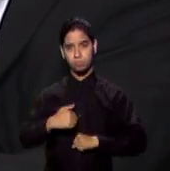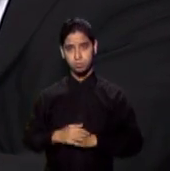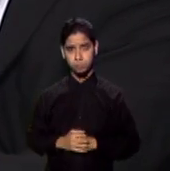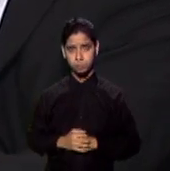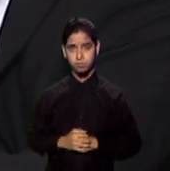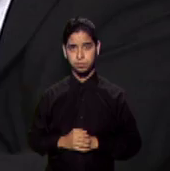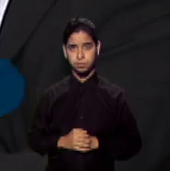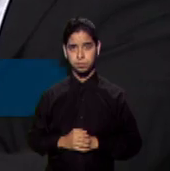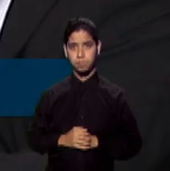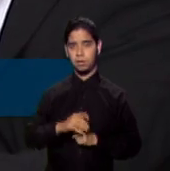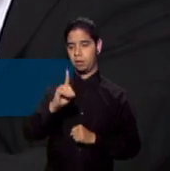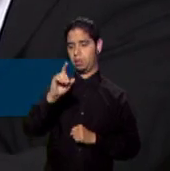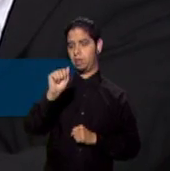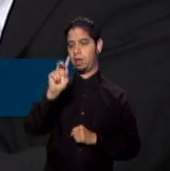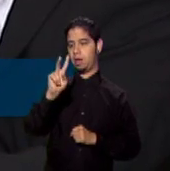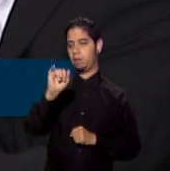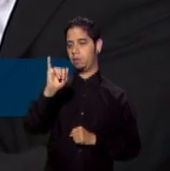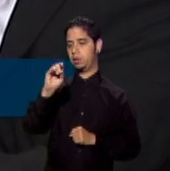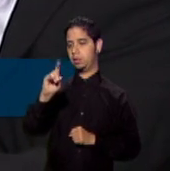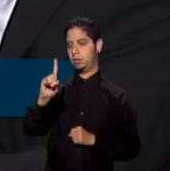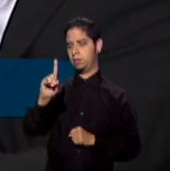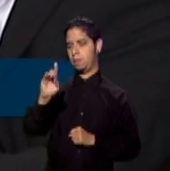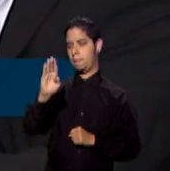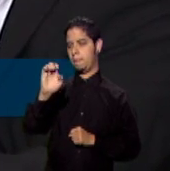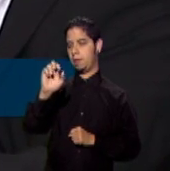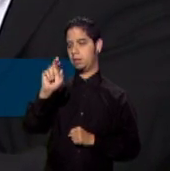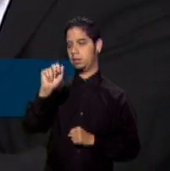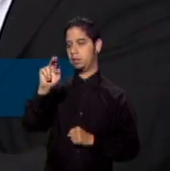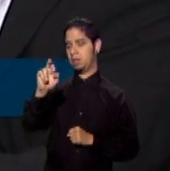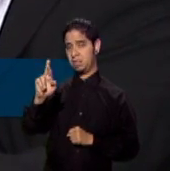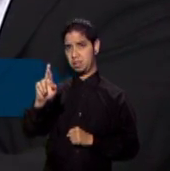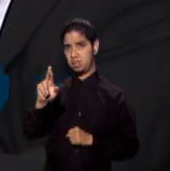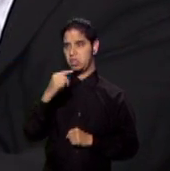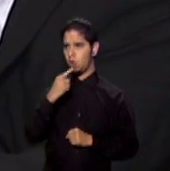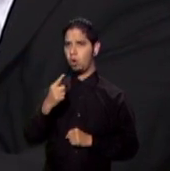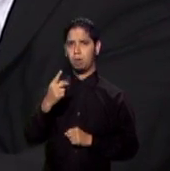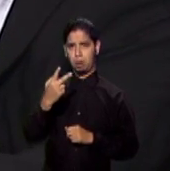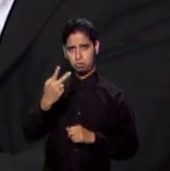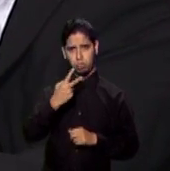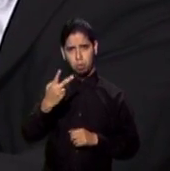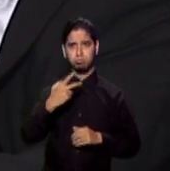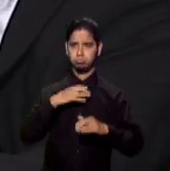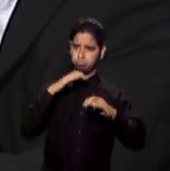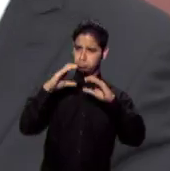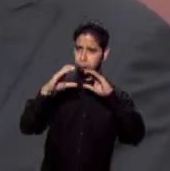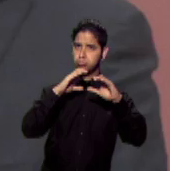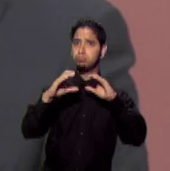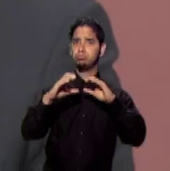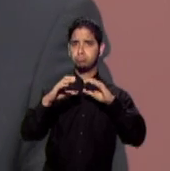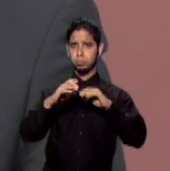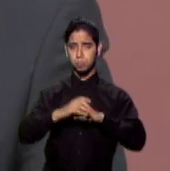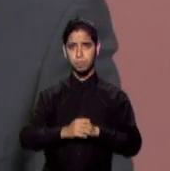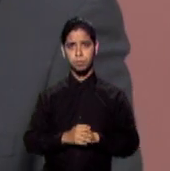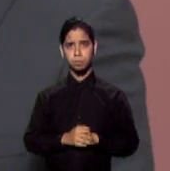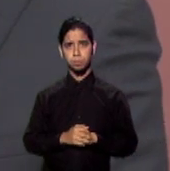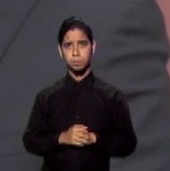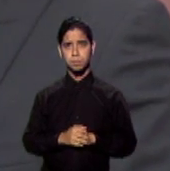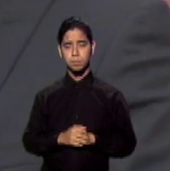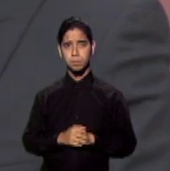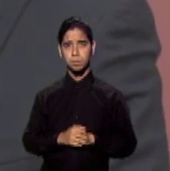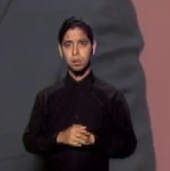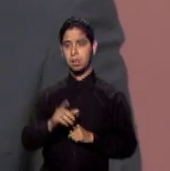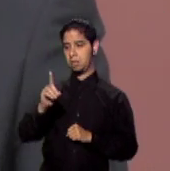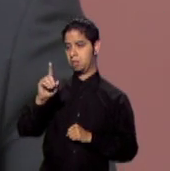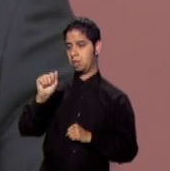Bernier, presidente del partido y candidato a la gobernación por su colectividad, dijo a mantener un diálogo abierto. Con David yo tengo un diálogo abierto porque David